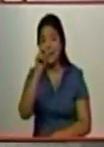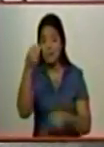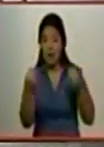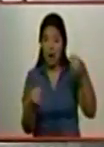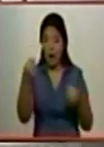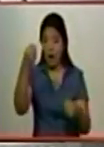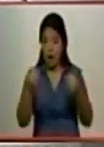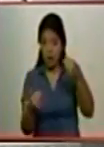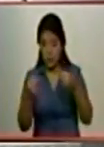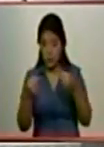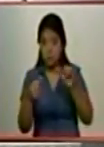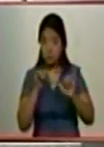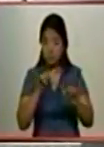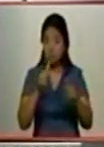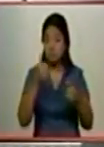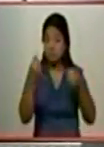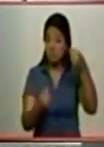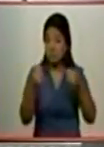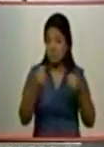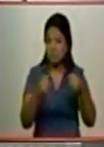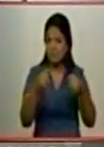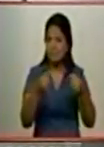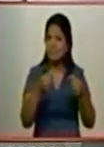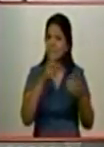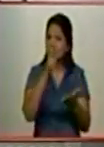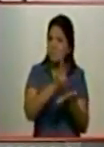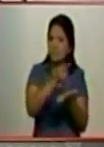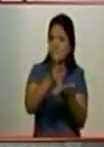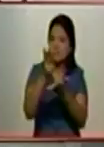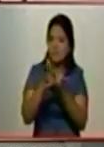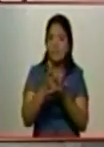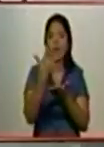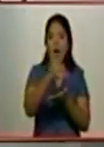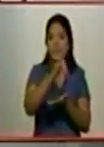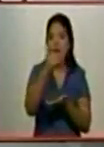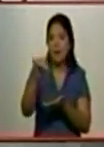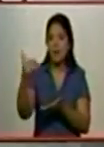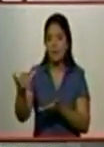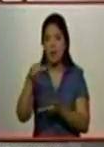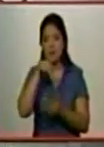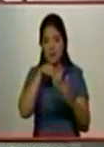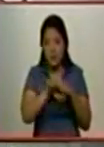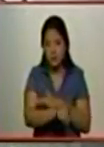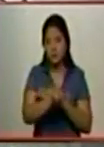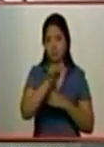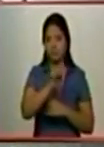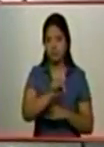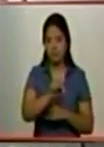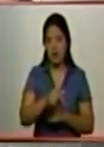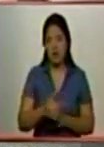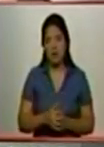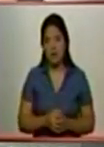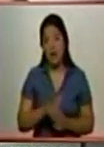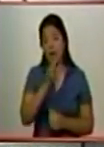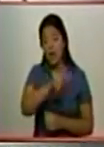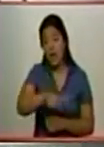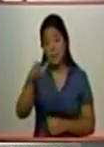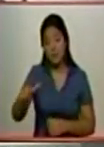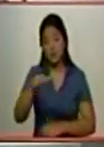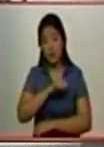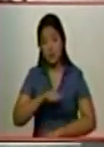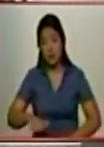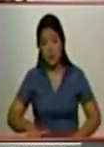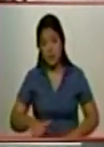Esos vehículos estaban concentrados en esas áreas y los miembros de la banda lo